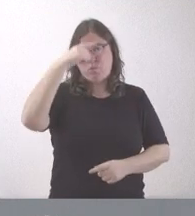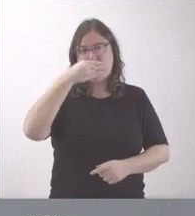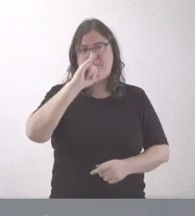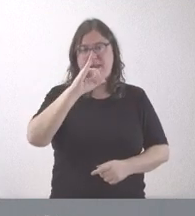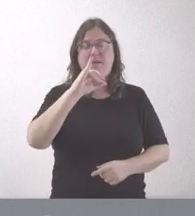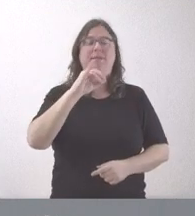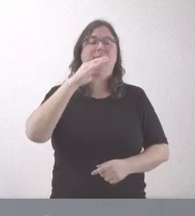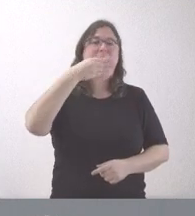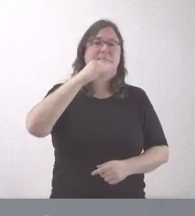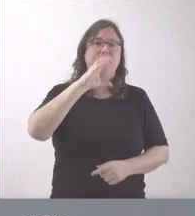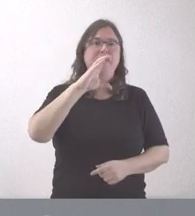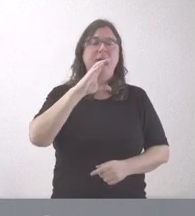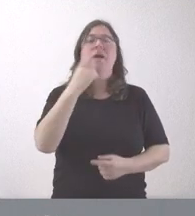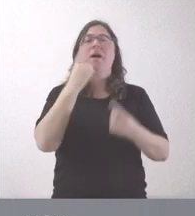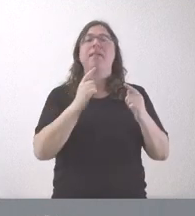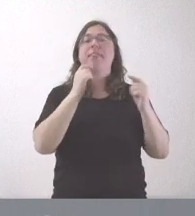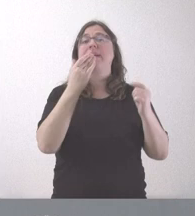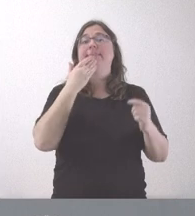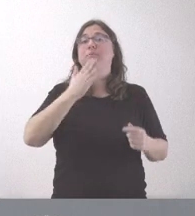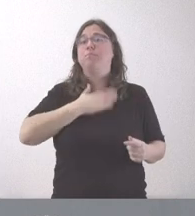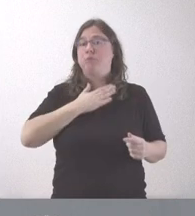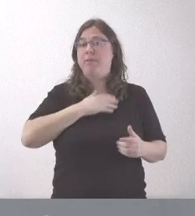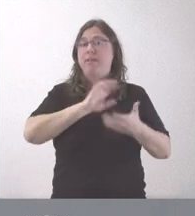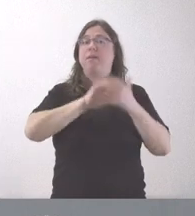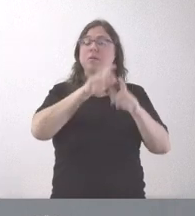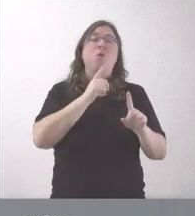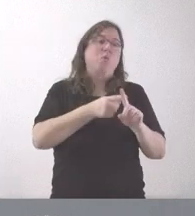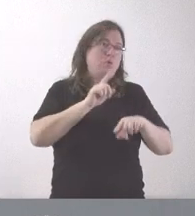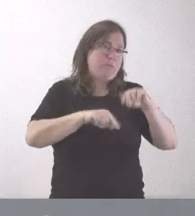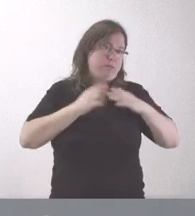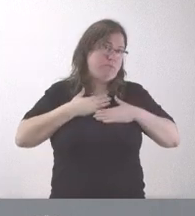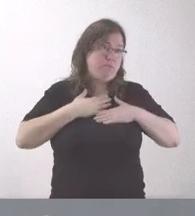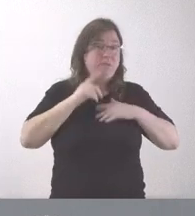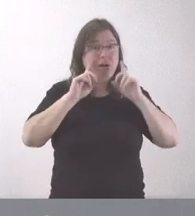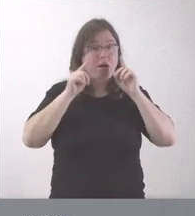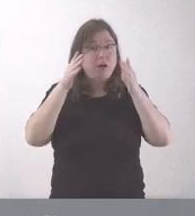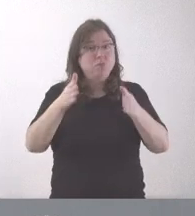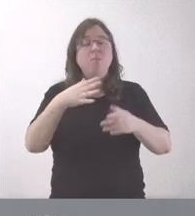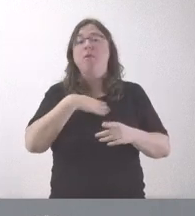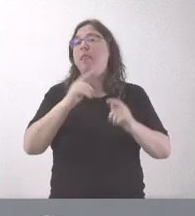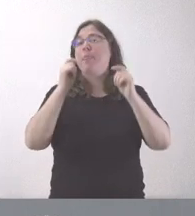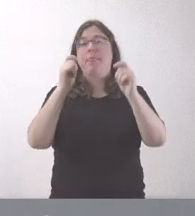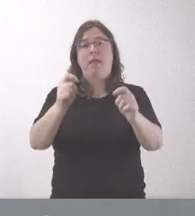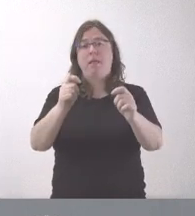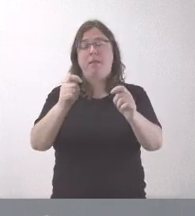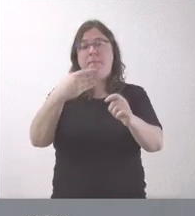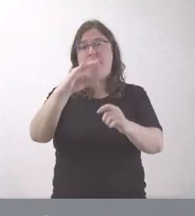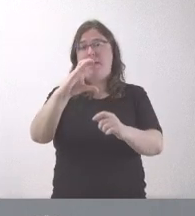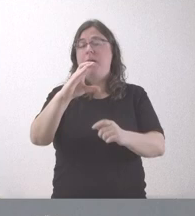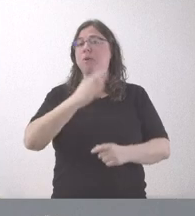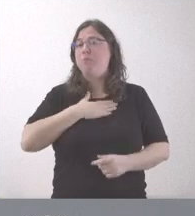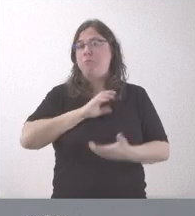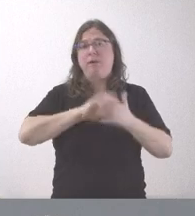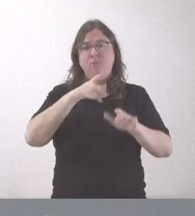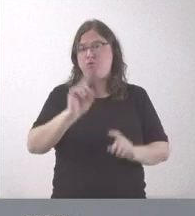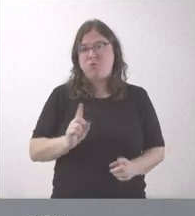declara, en algunos casos, es propiedad de la Junta de Castilla y León para el uso que pueda tener la Junta de Castilla y León, pero también pueden ser declarados bienes que no sean titularidad de Junta